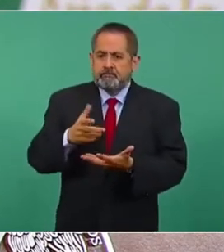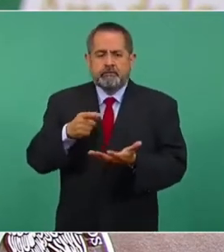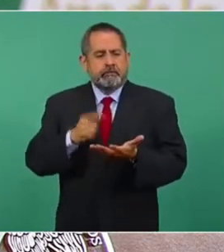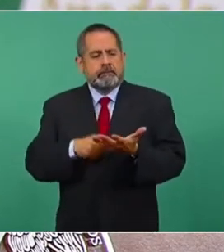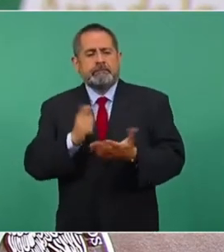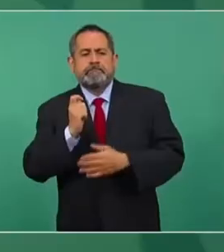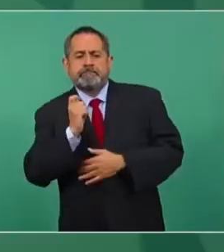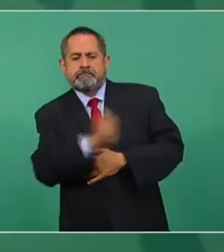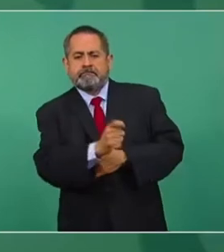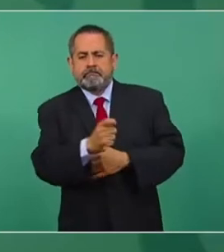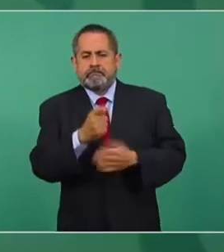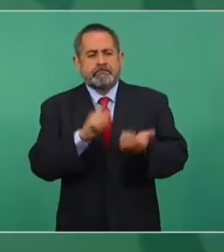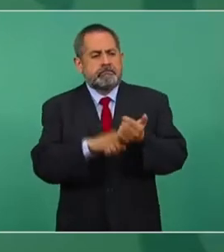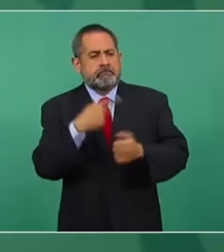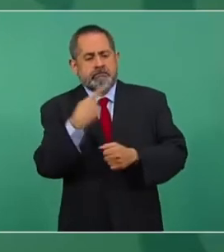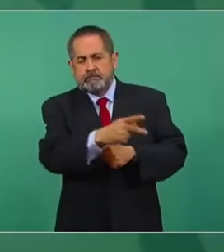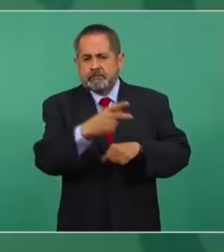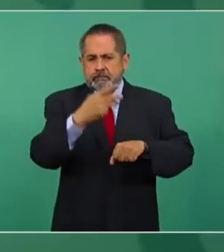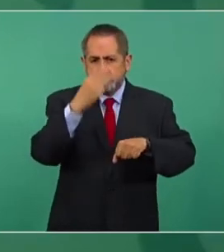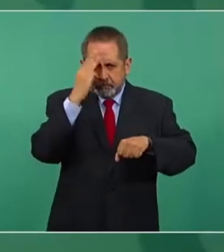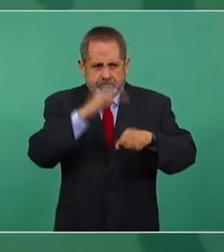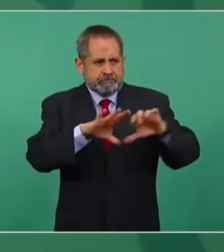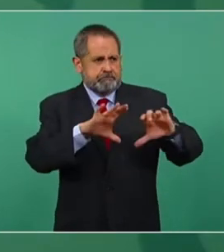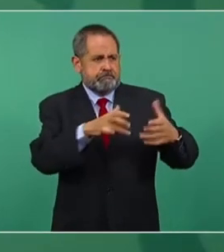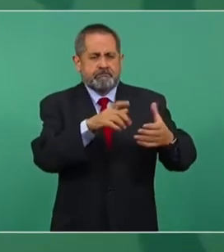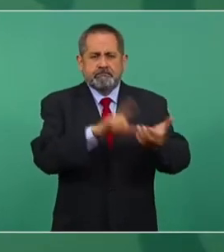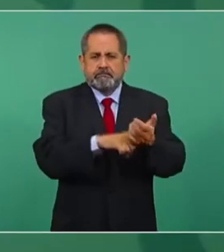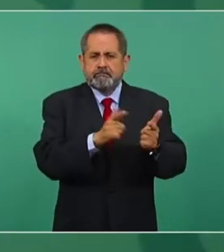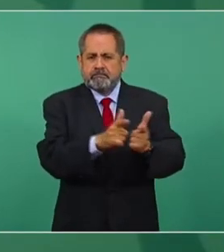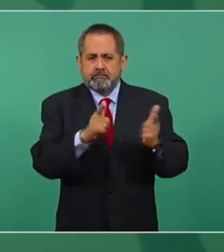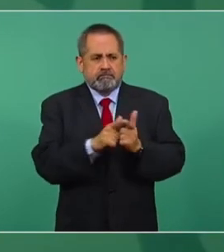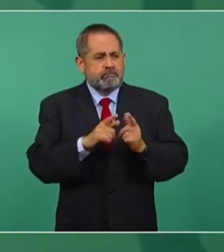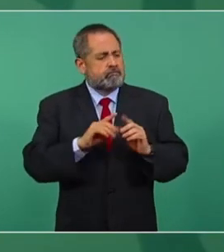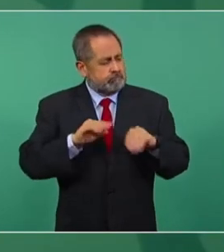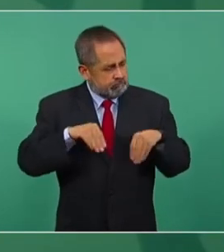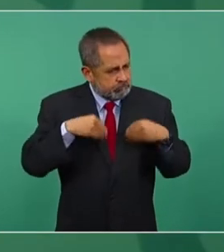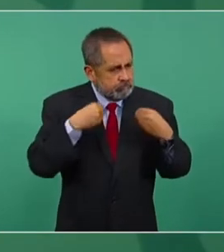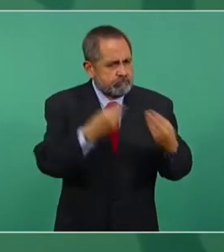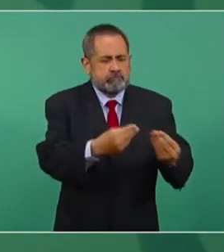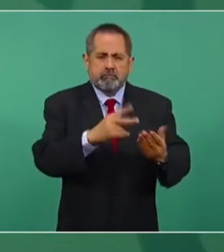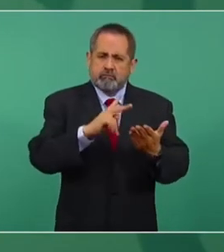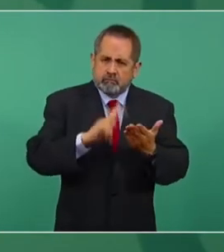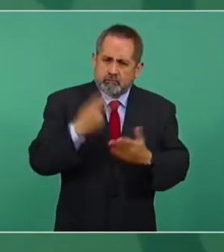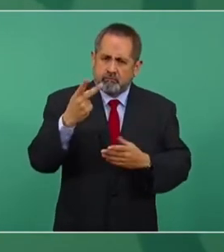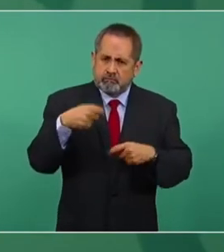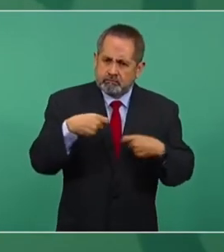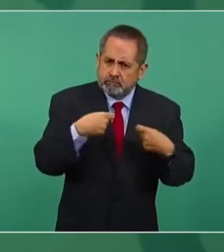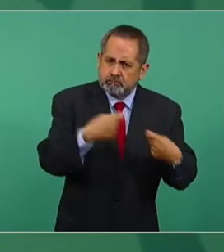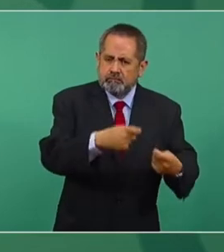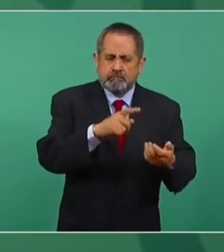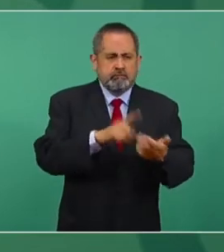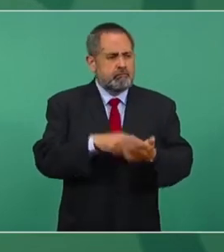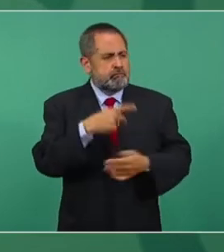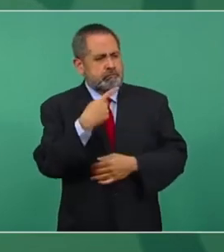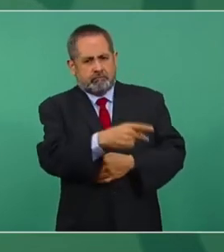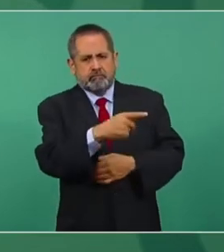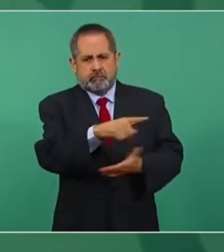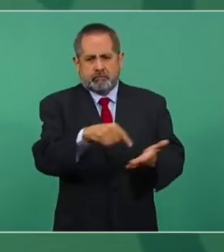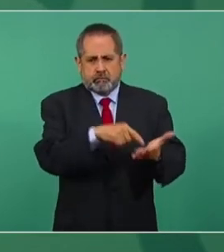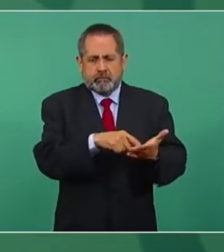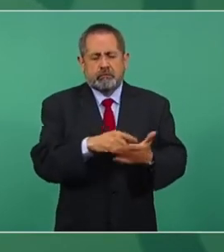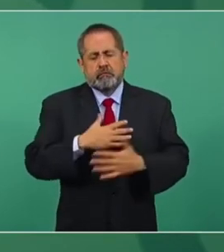identidad, de memoria colectiva, que regresa. Y este es otro premio